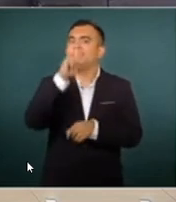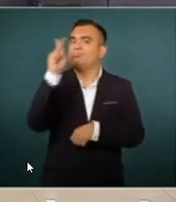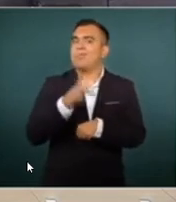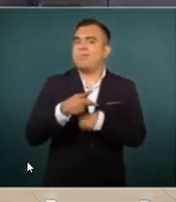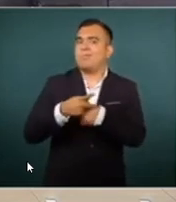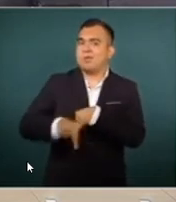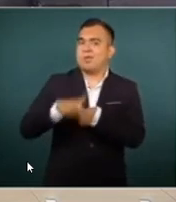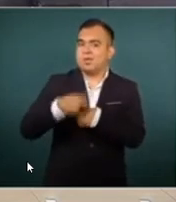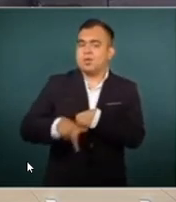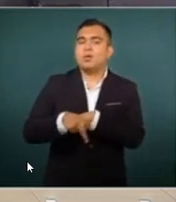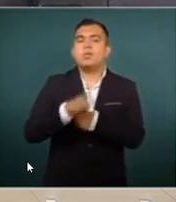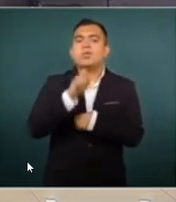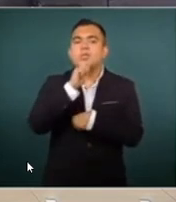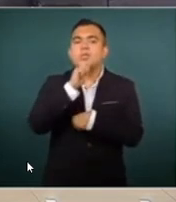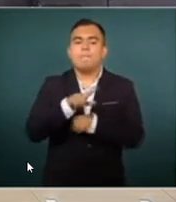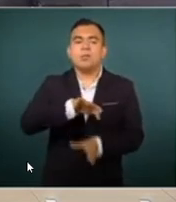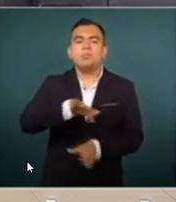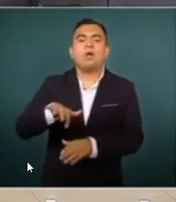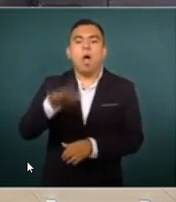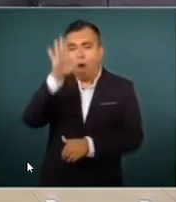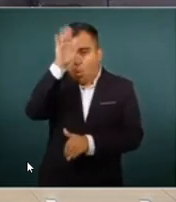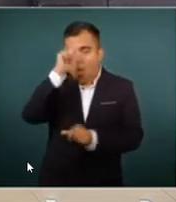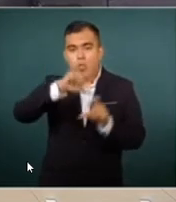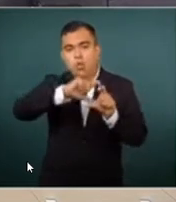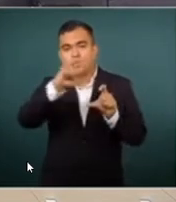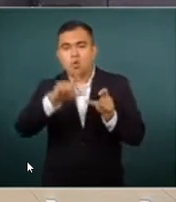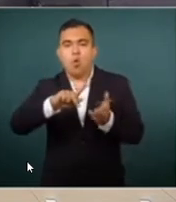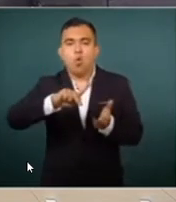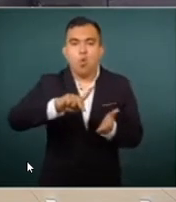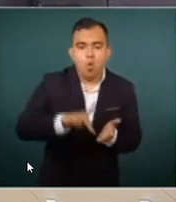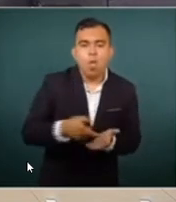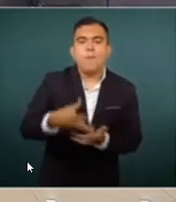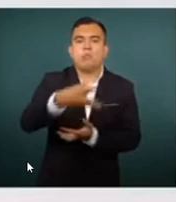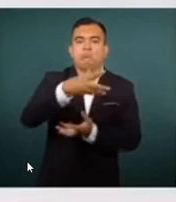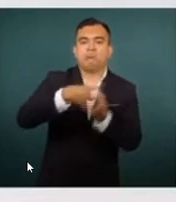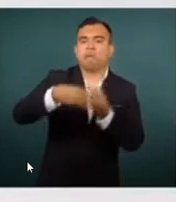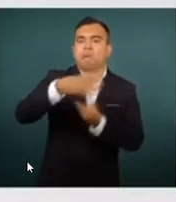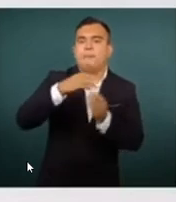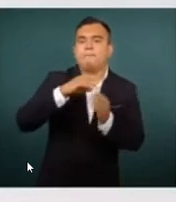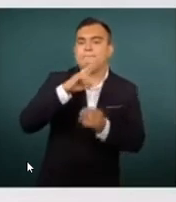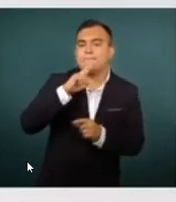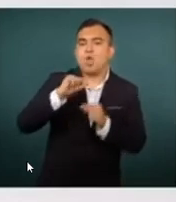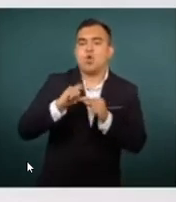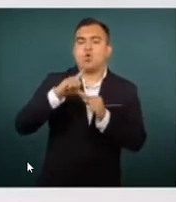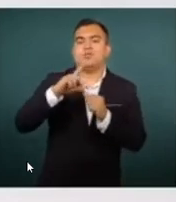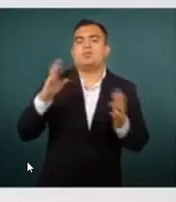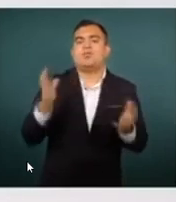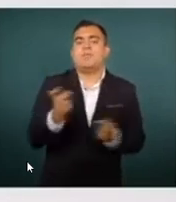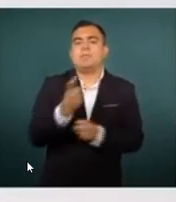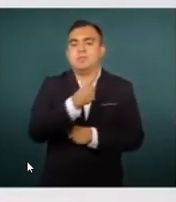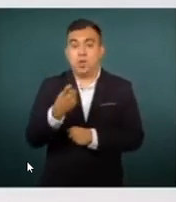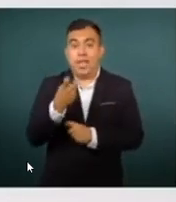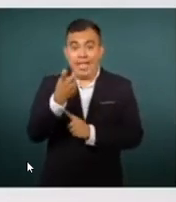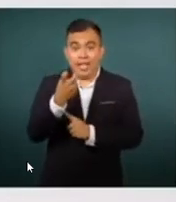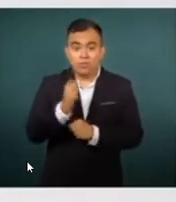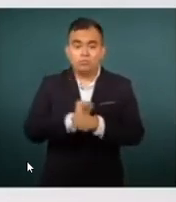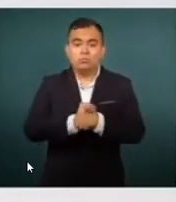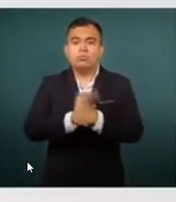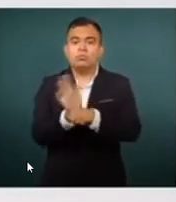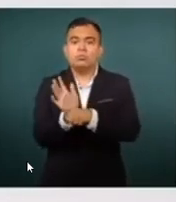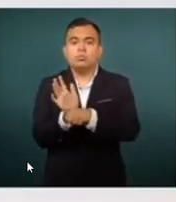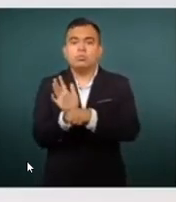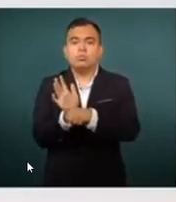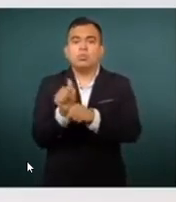un acuerdo nacional para reactivar la economía y salvar cientos de miles de empleos. En su lugar, se ha utilizado la pandemia para acelerar la